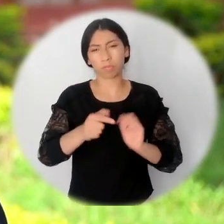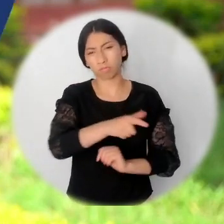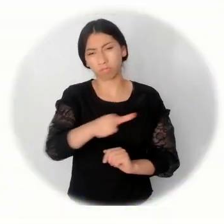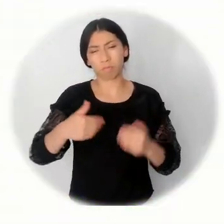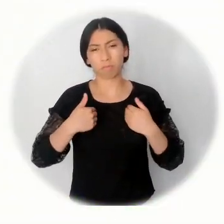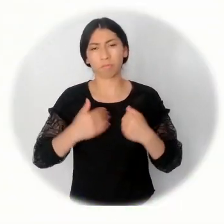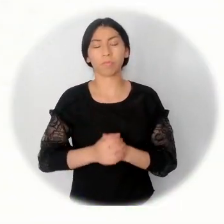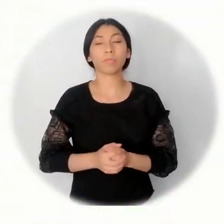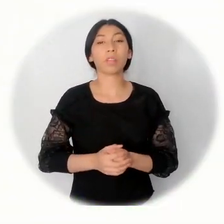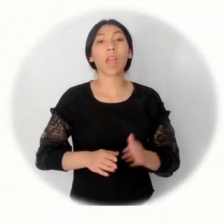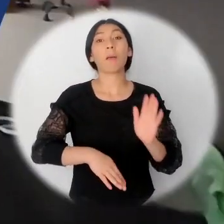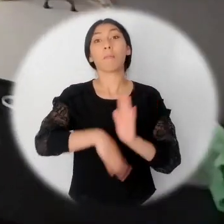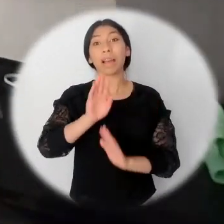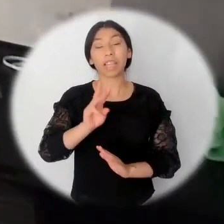territorial.